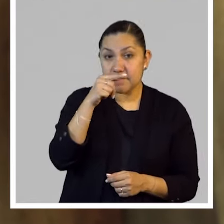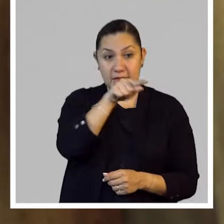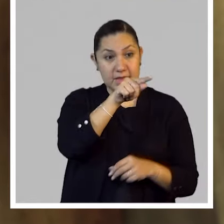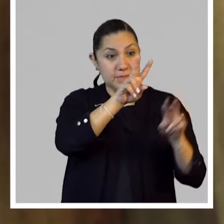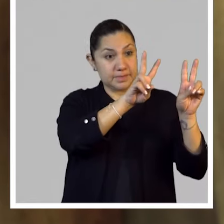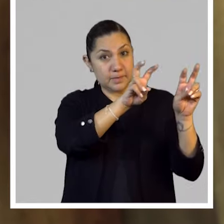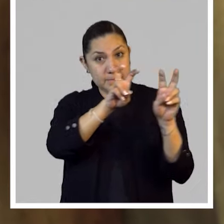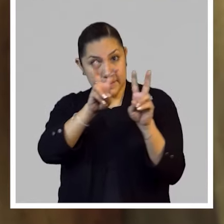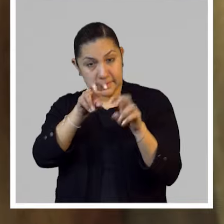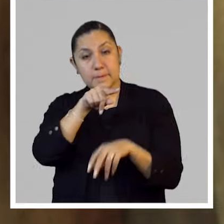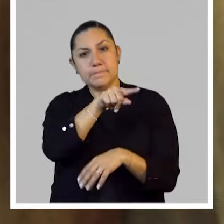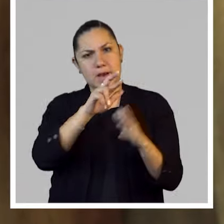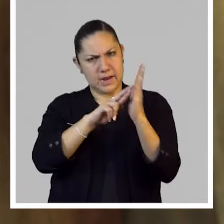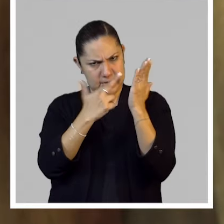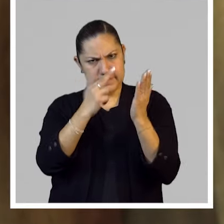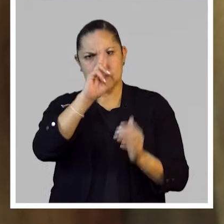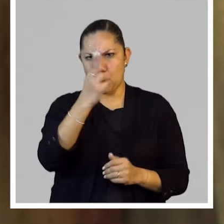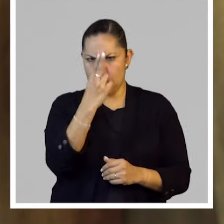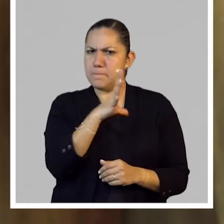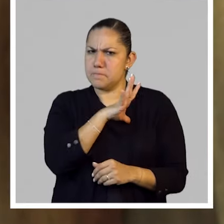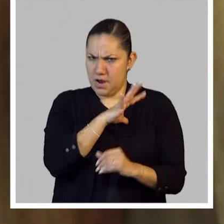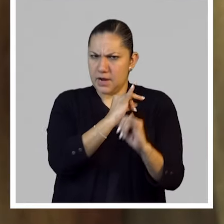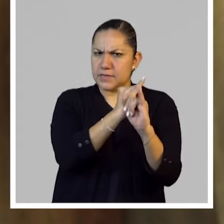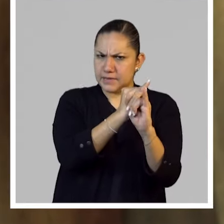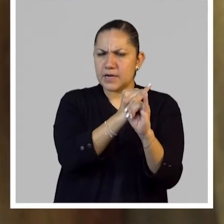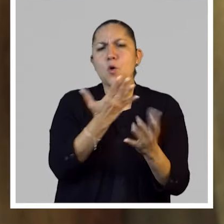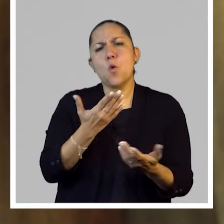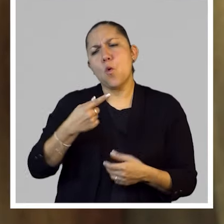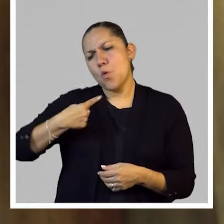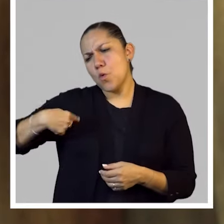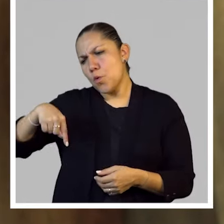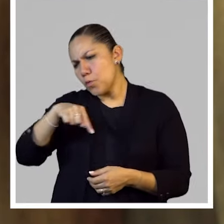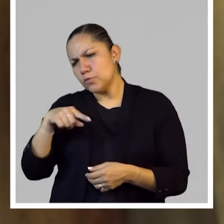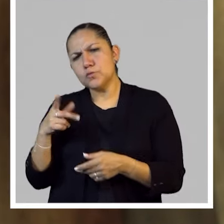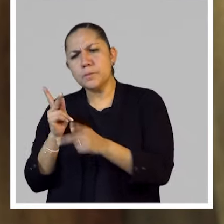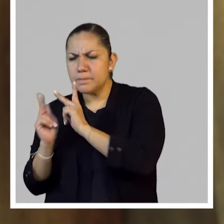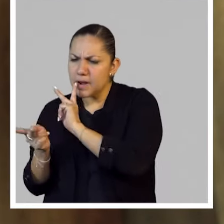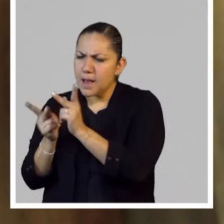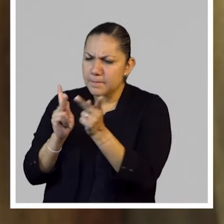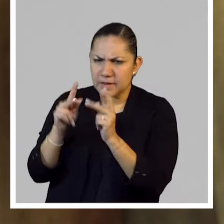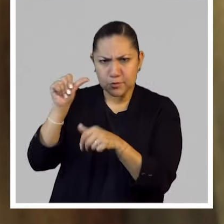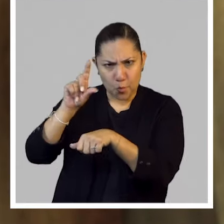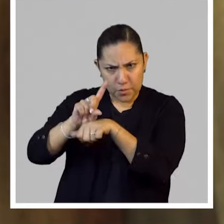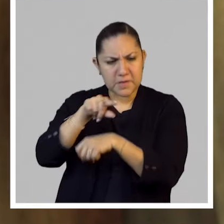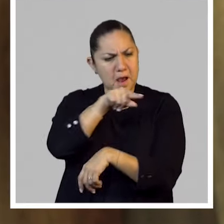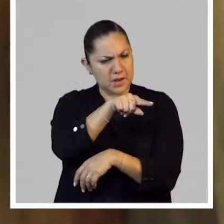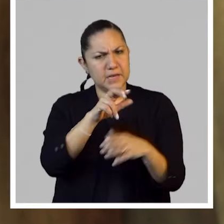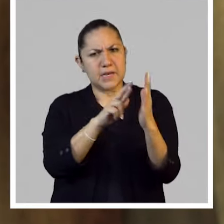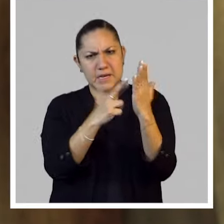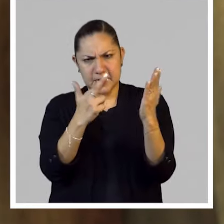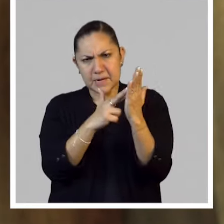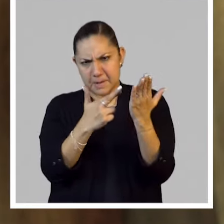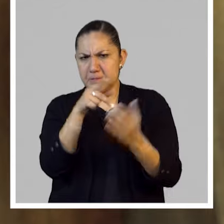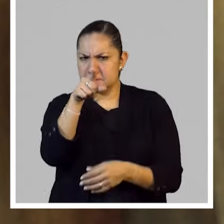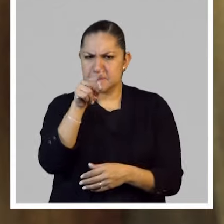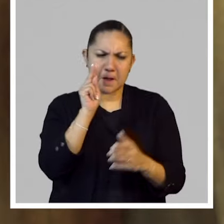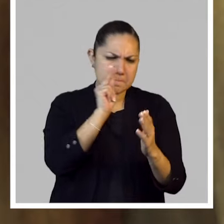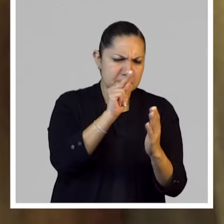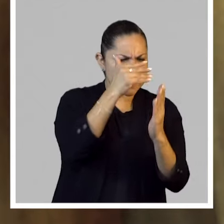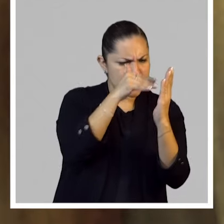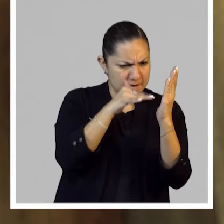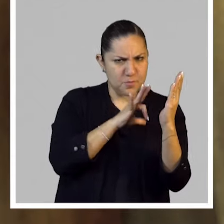línea también y que pueden ir a complementar esta charla con la revista misma que está dedicada a las cartas en este mes.